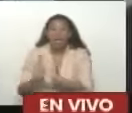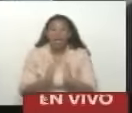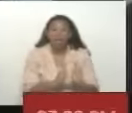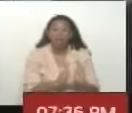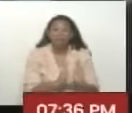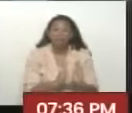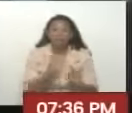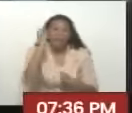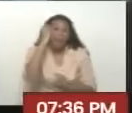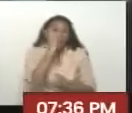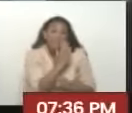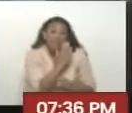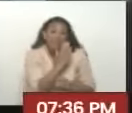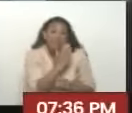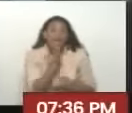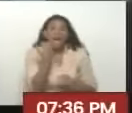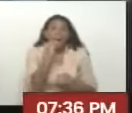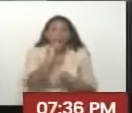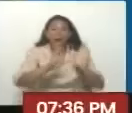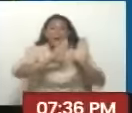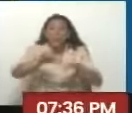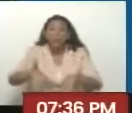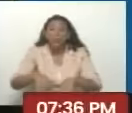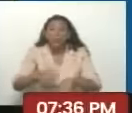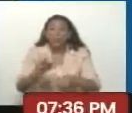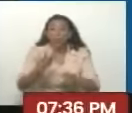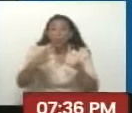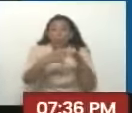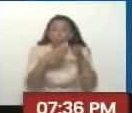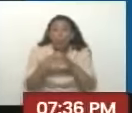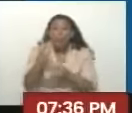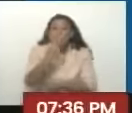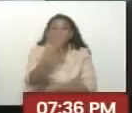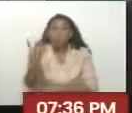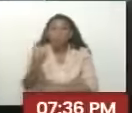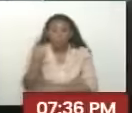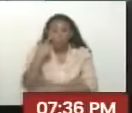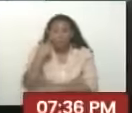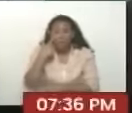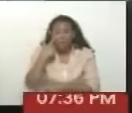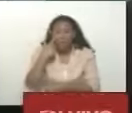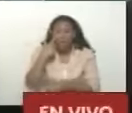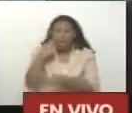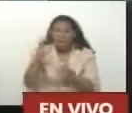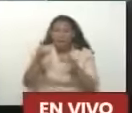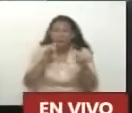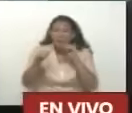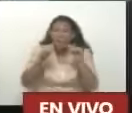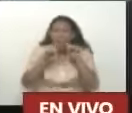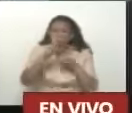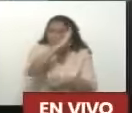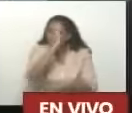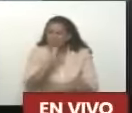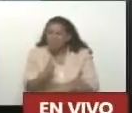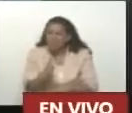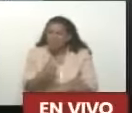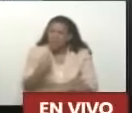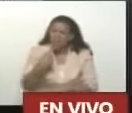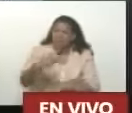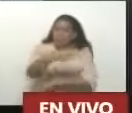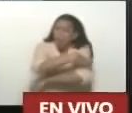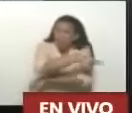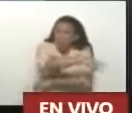Papá O Globo ¿Vos se vio esto O Globo En Brasil? Para que deje De mentir